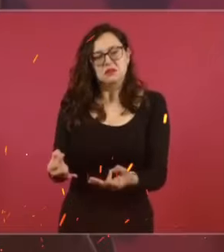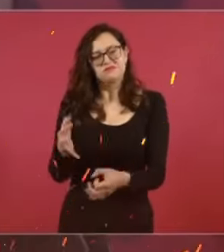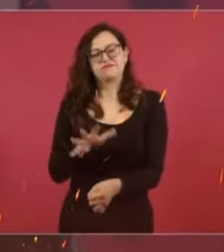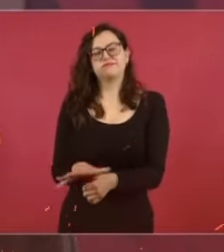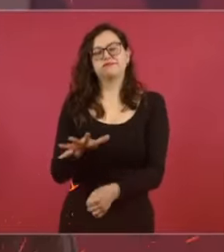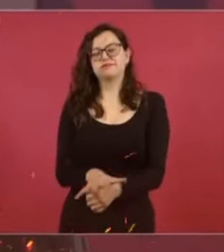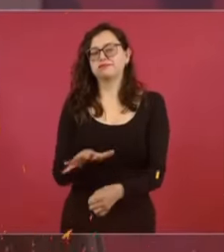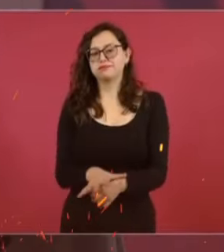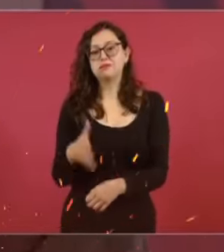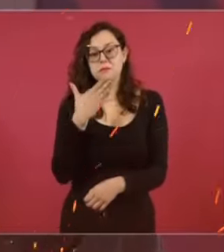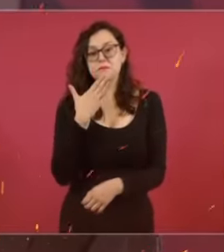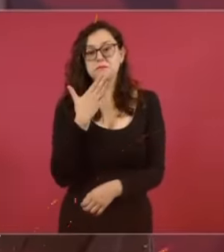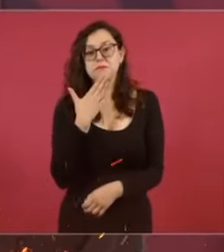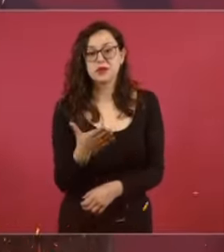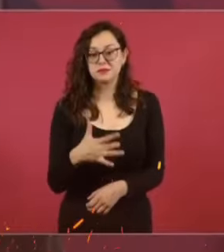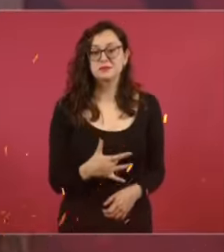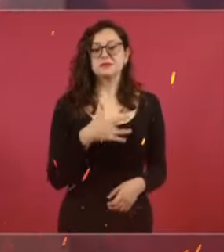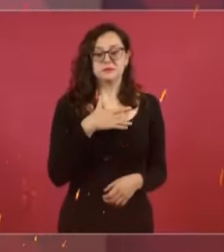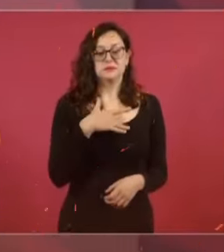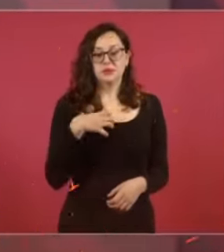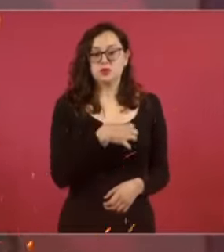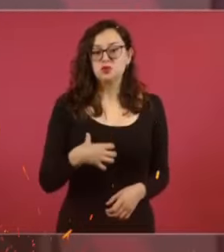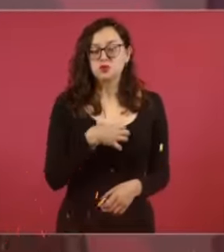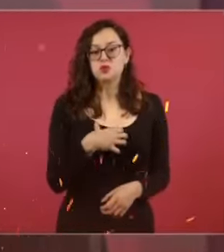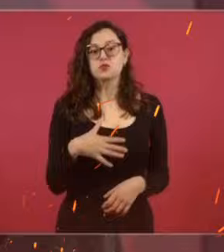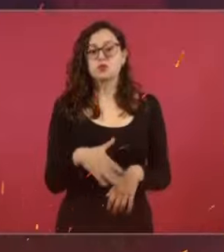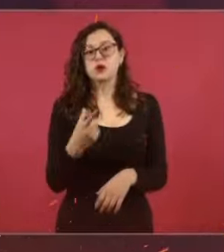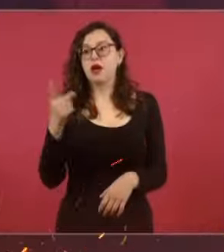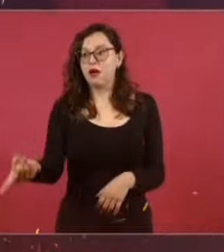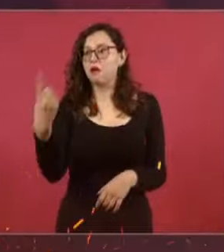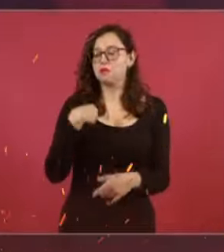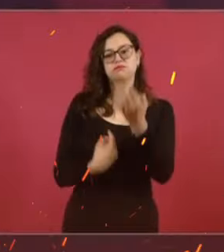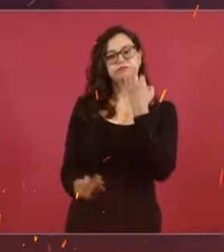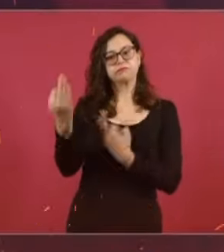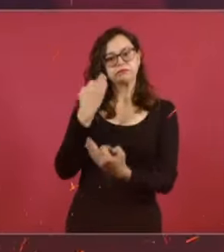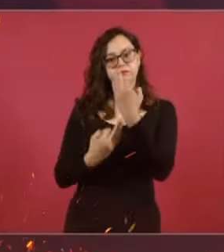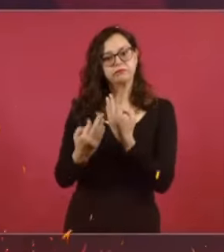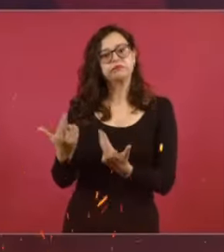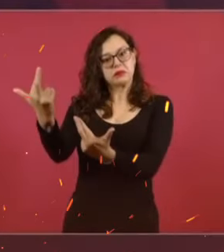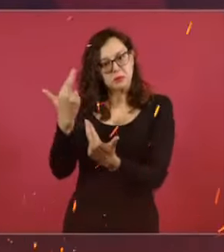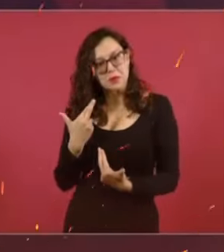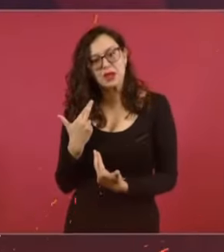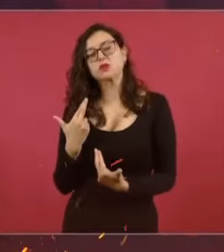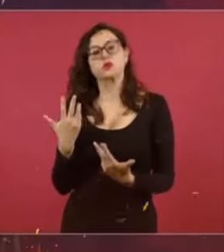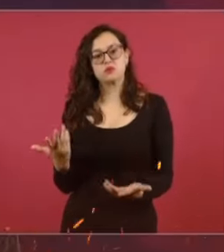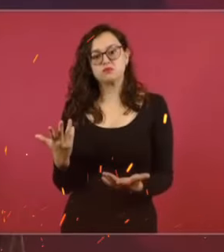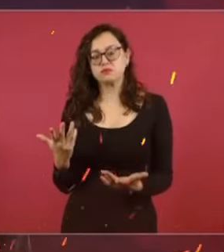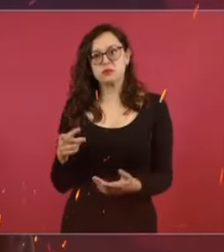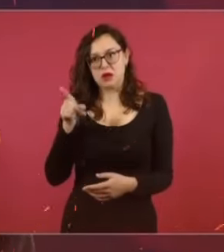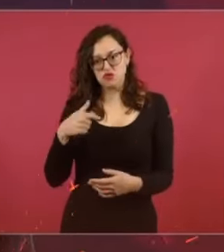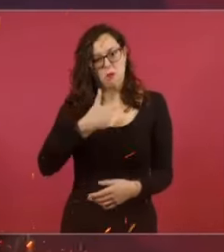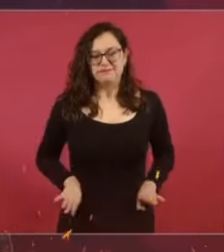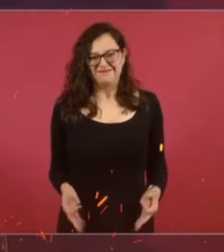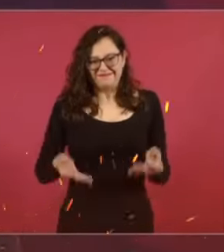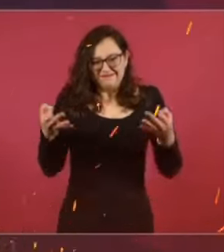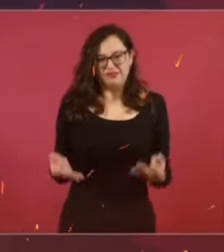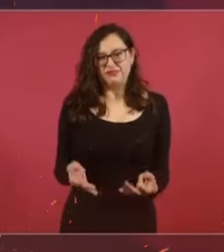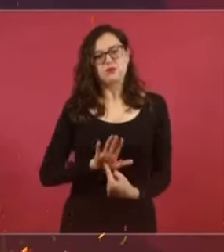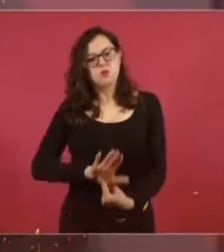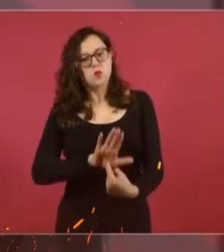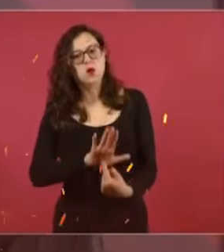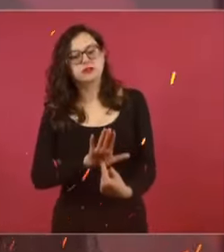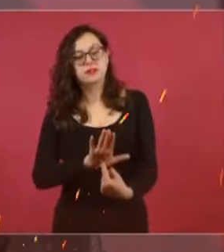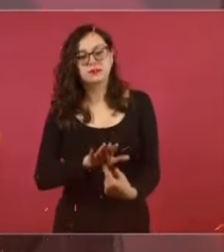satisfecho por el trato de la presidenta hacia mí, respetuoso, hasta el final. Porque